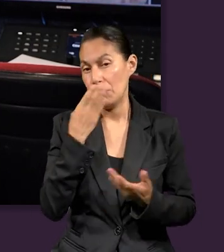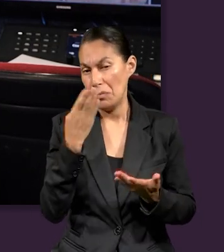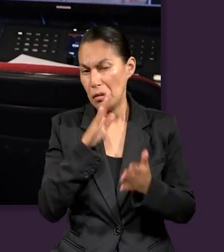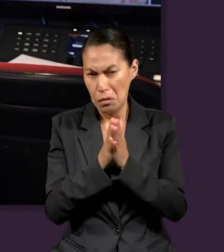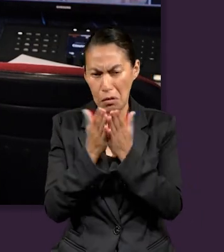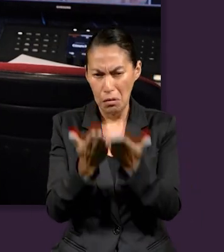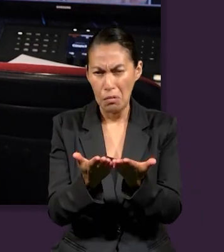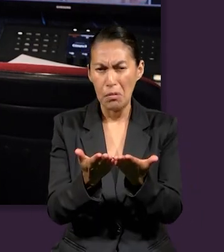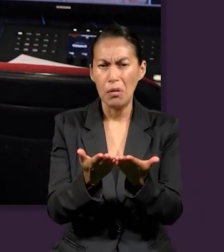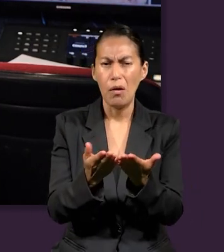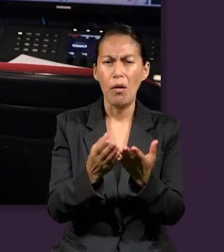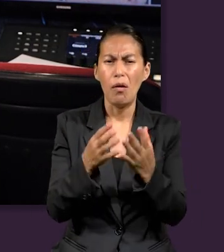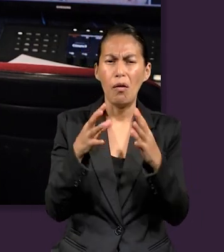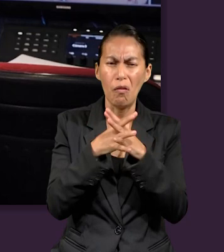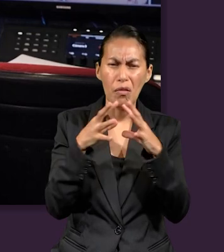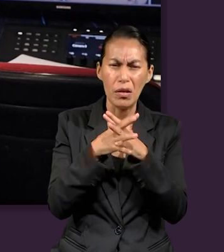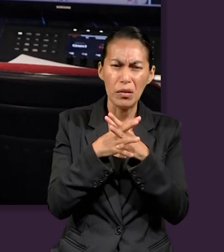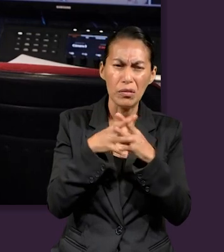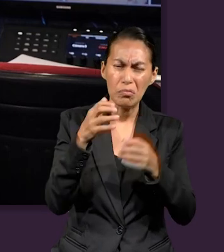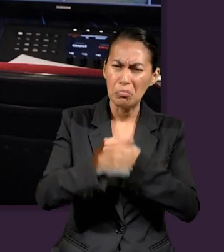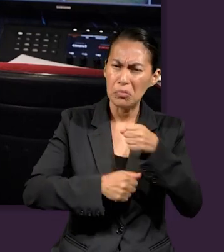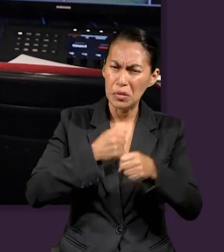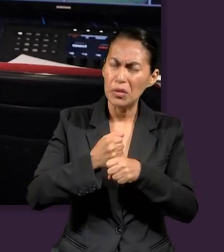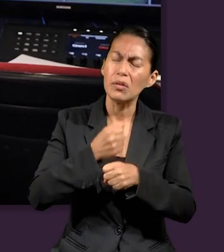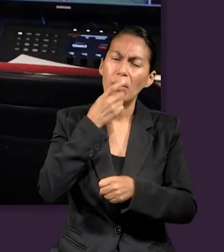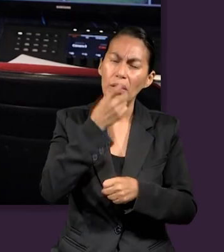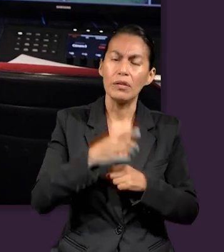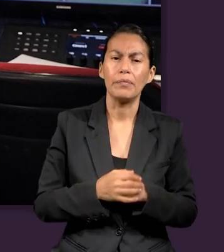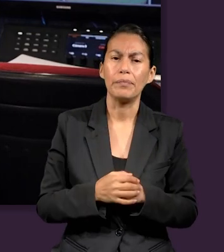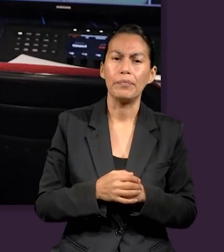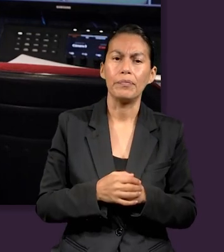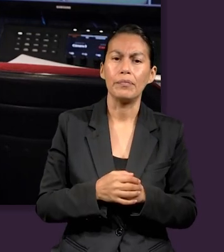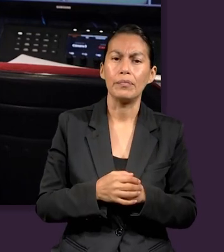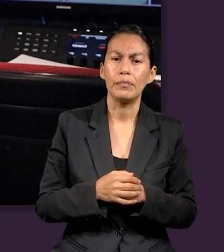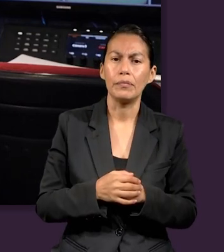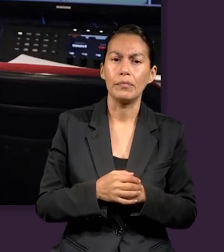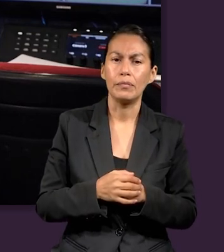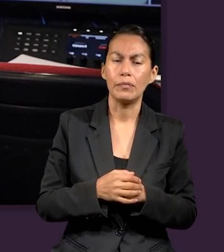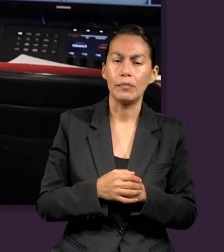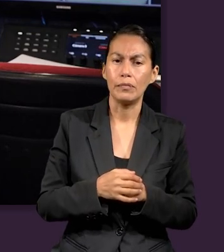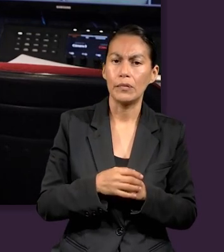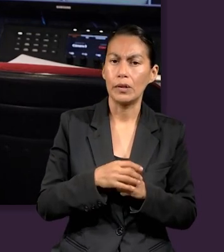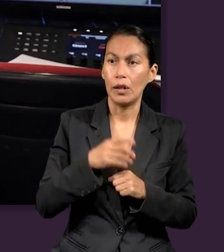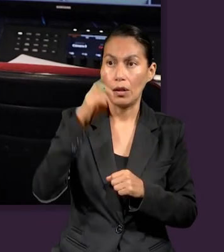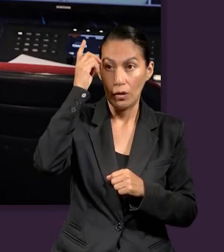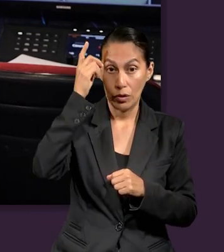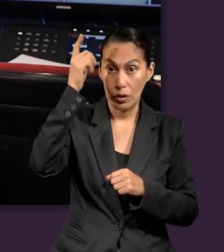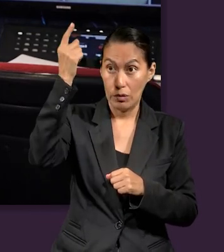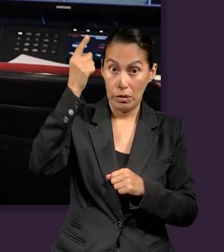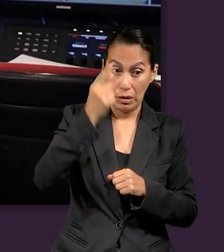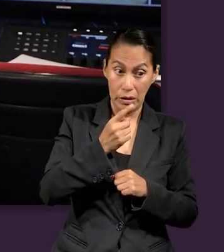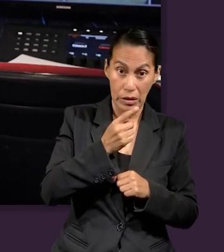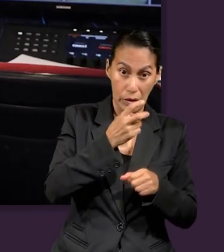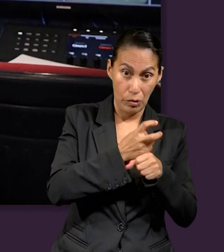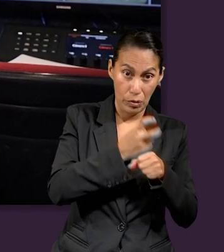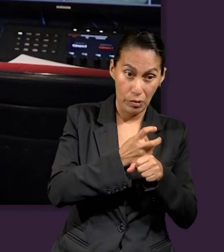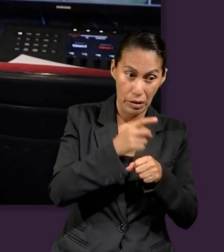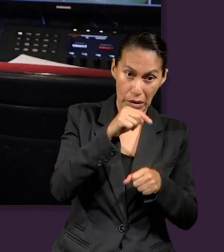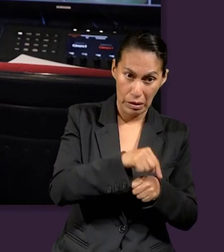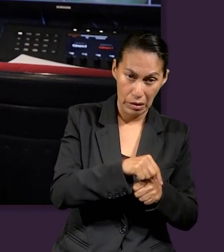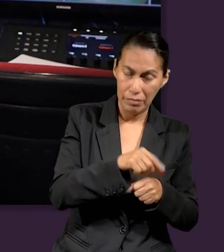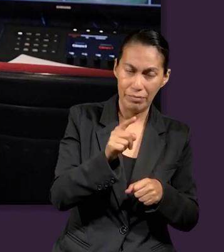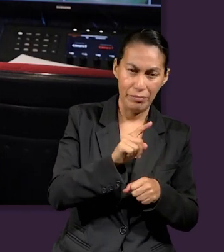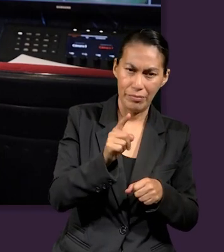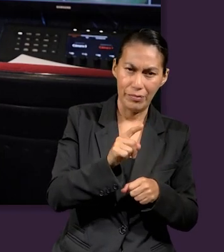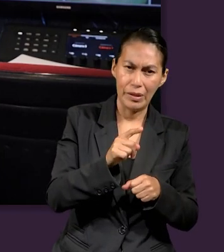Siglos. La venida de Jesús en este pasaje bíblico no es su segunda venida a la tierra, sino más bien es